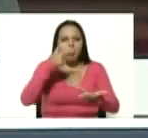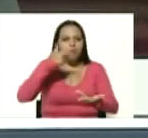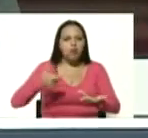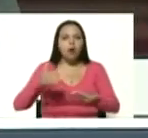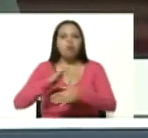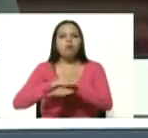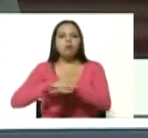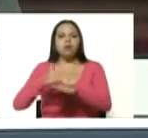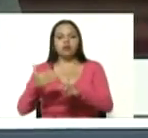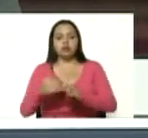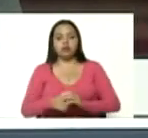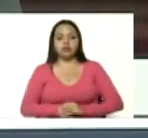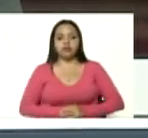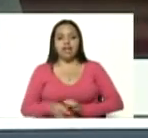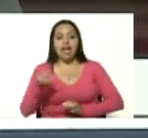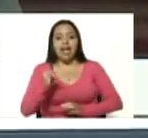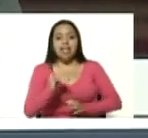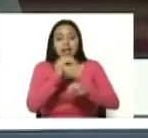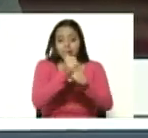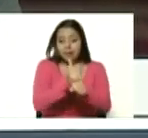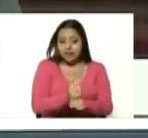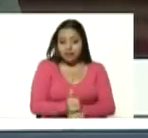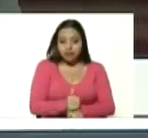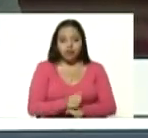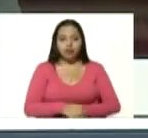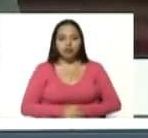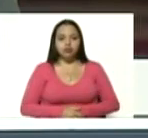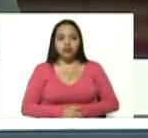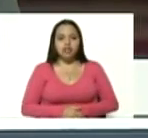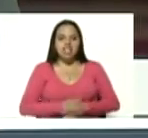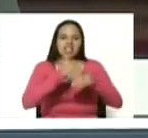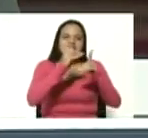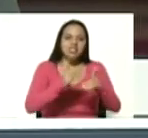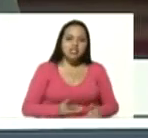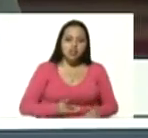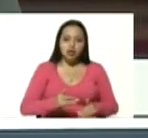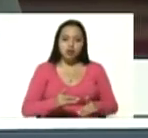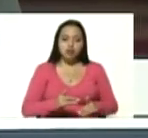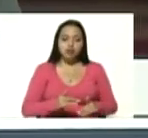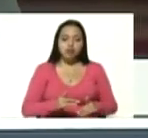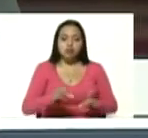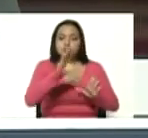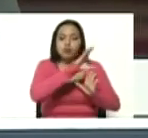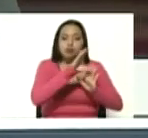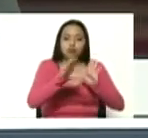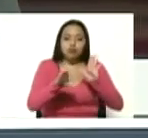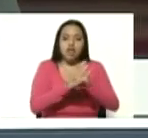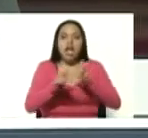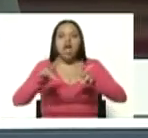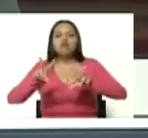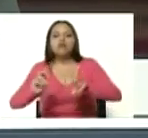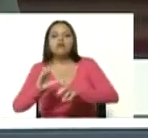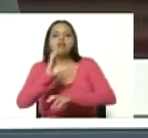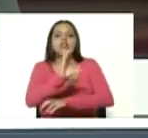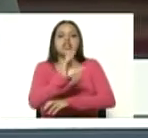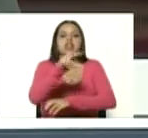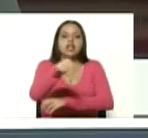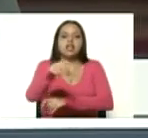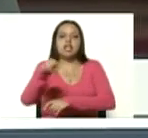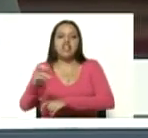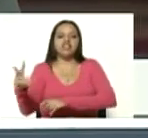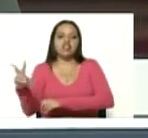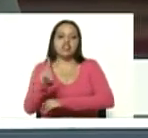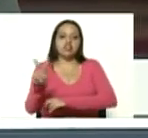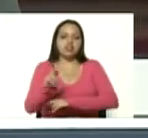estamos en las vísperas de la designación constitucional del nuevo consejo nacional electoral